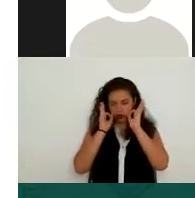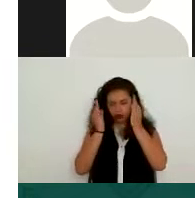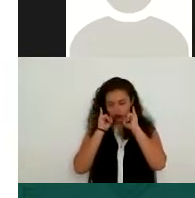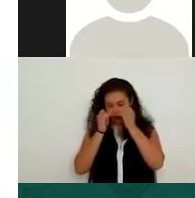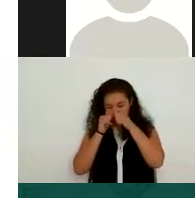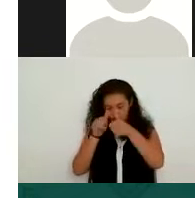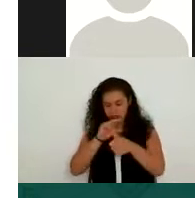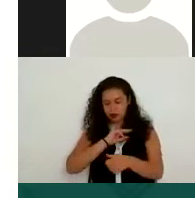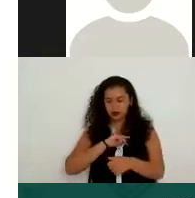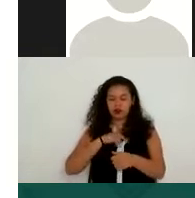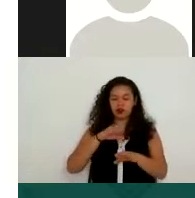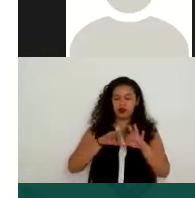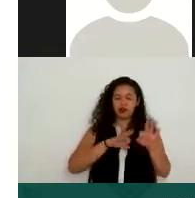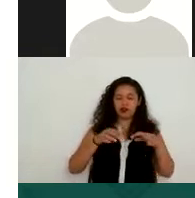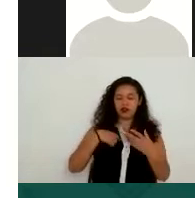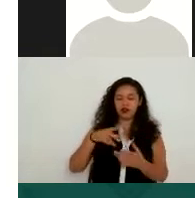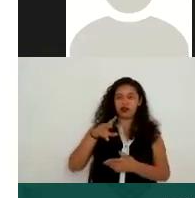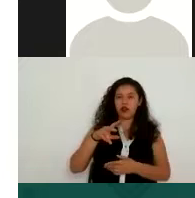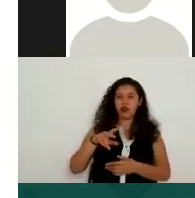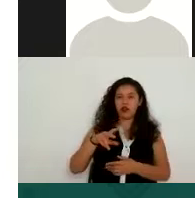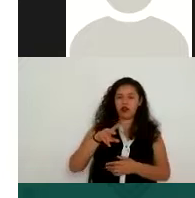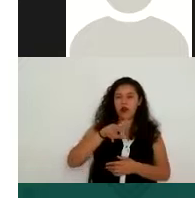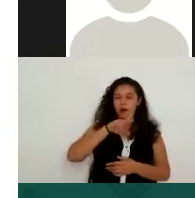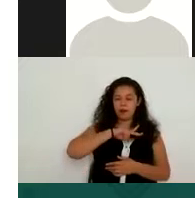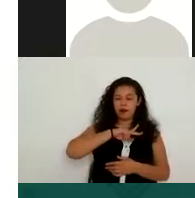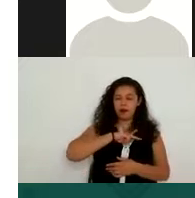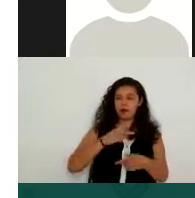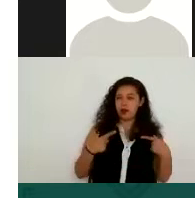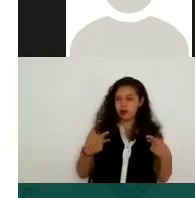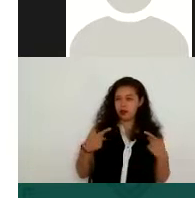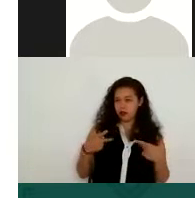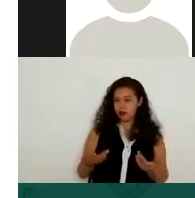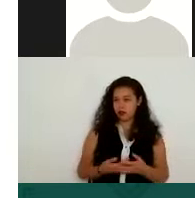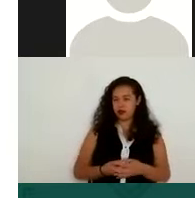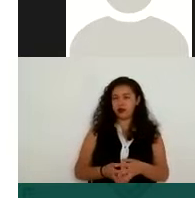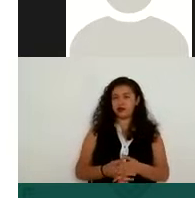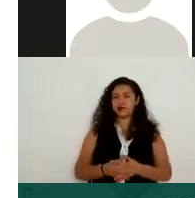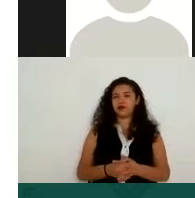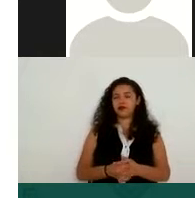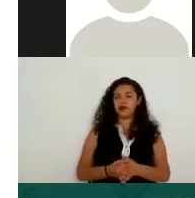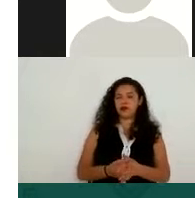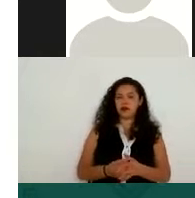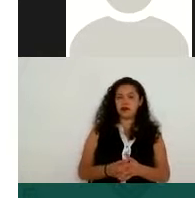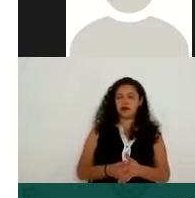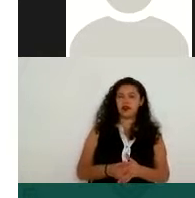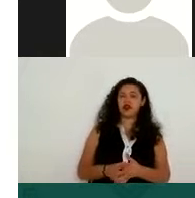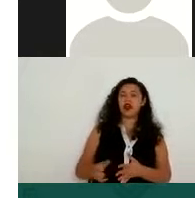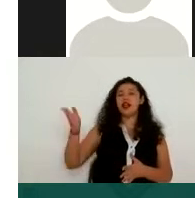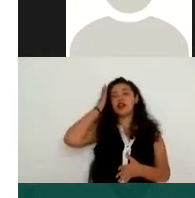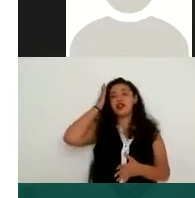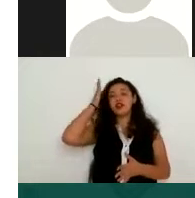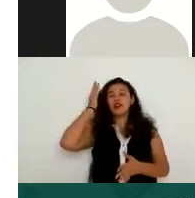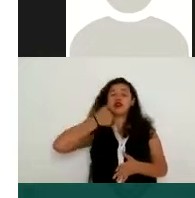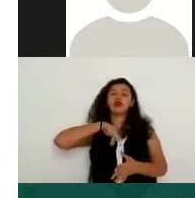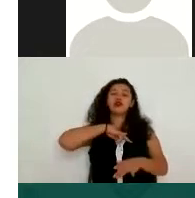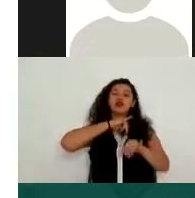propia persona. Entonces, en este caso, el titular es de quien estamos recabando la información. Pensando